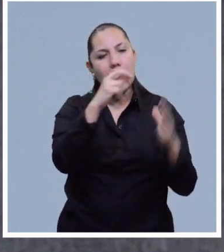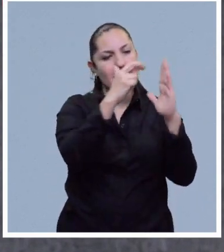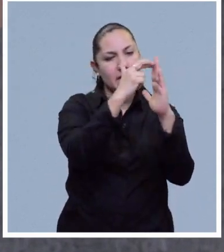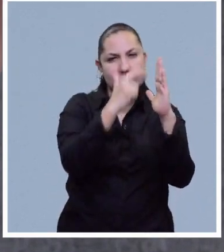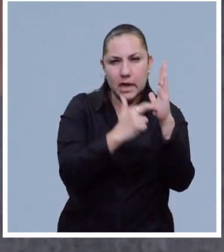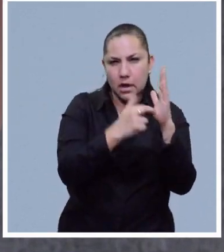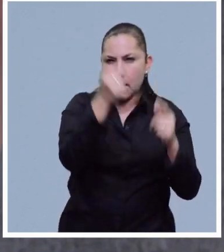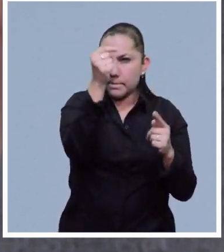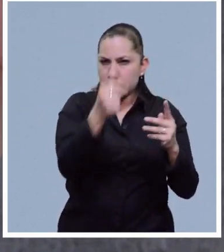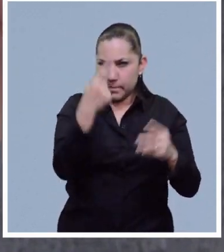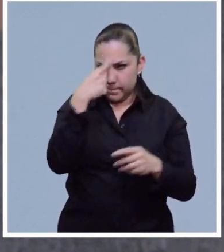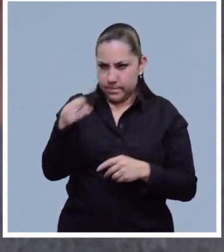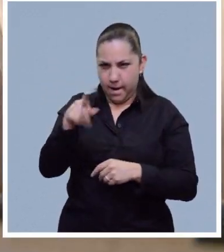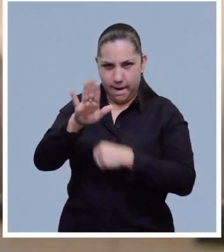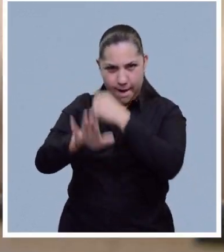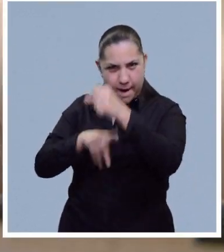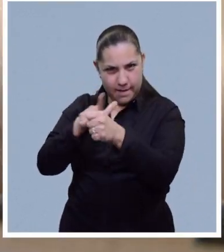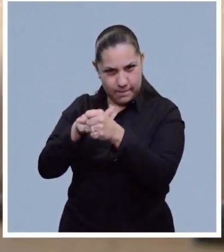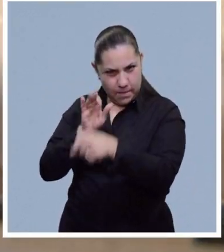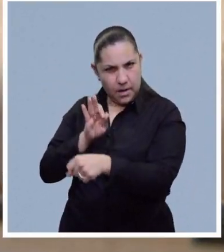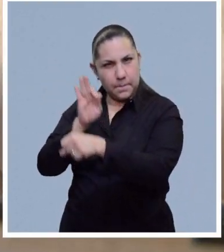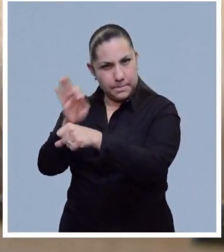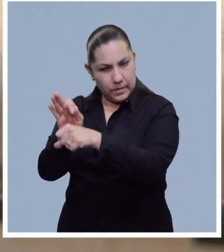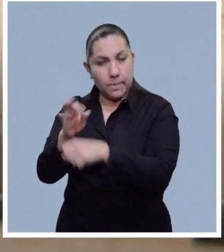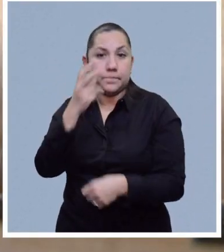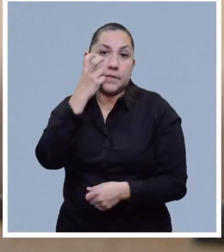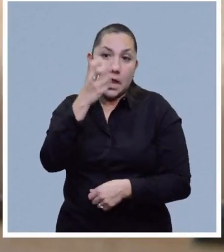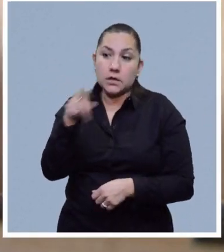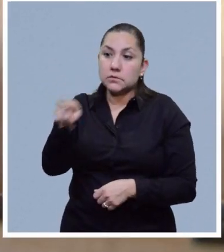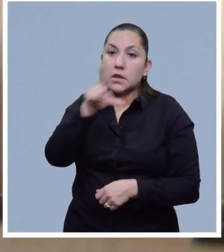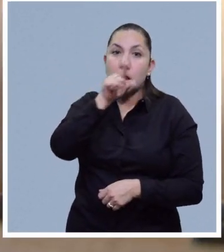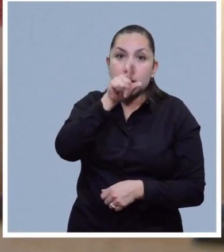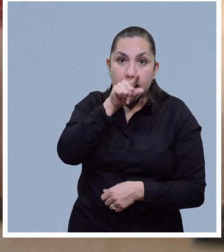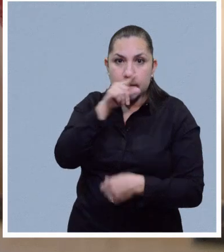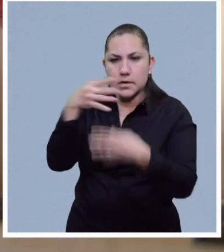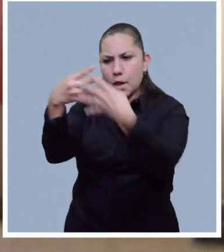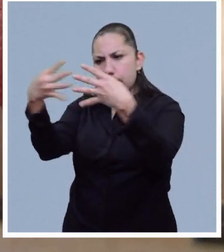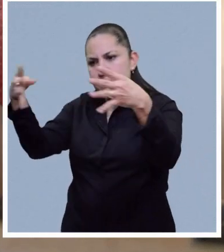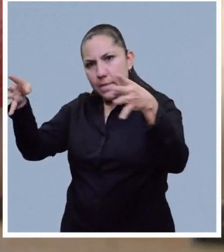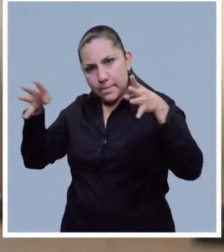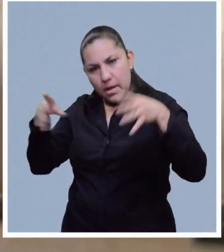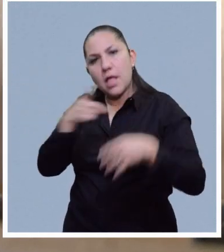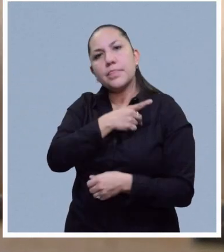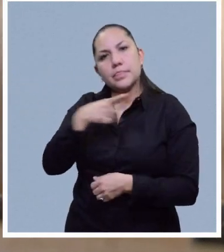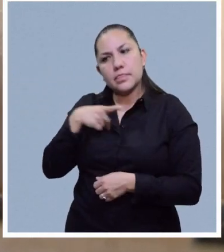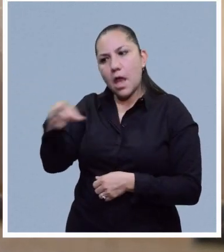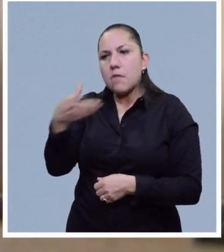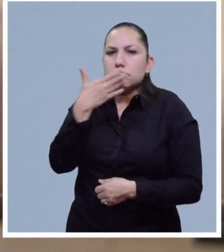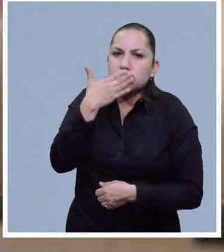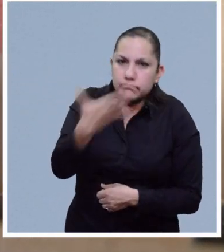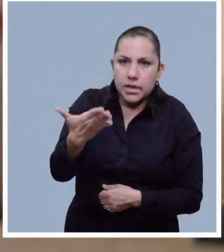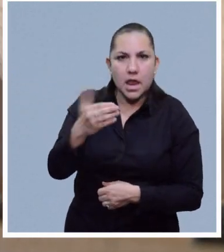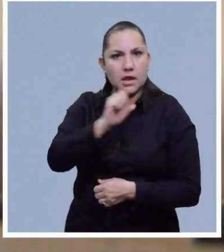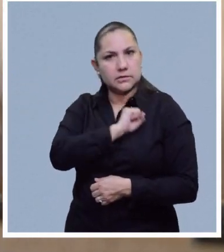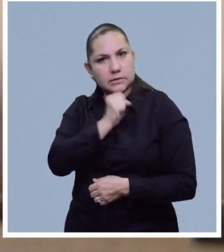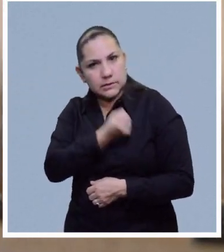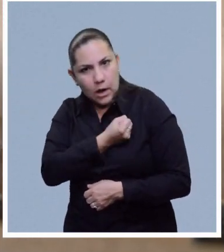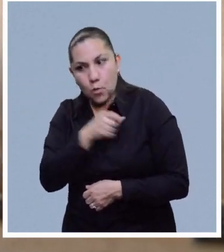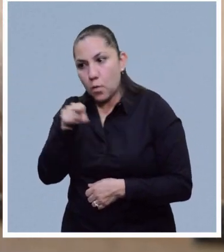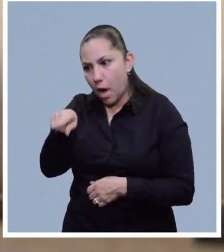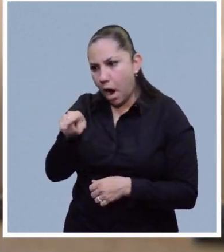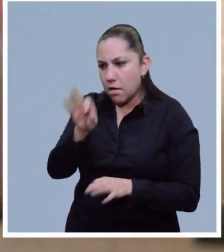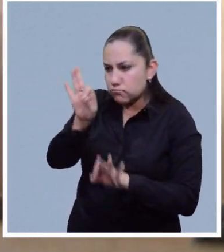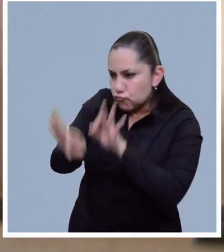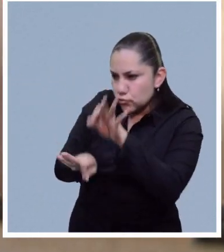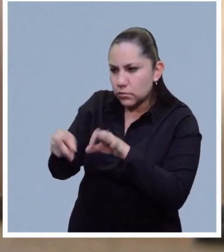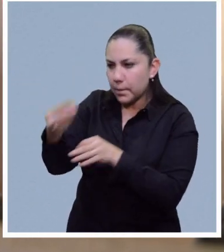establecidas por Bienestar Animal, para garantizar que las gallinas de postura se encuentren en las condiciones adecuadas, se procure su salud,